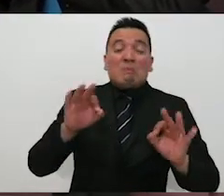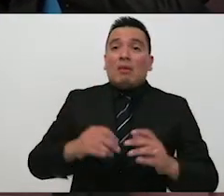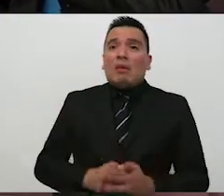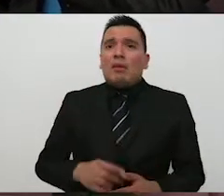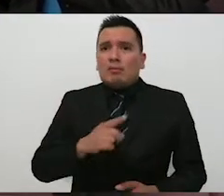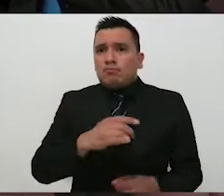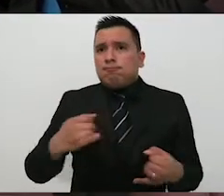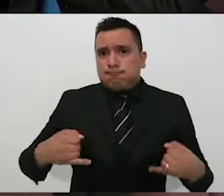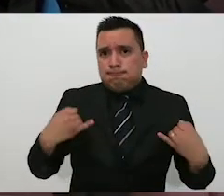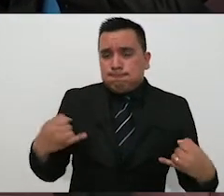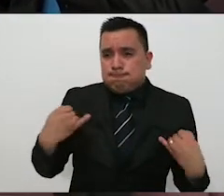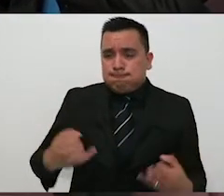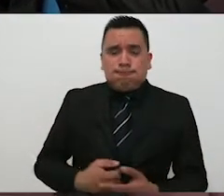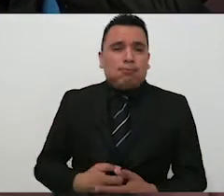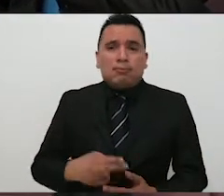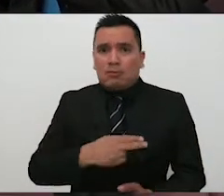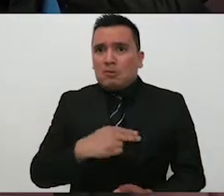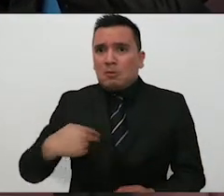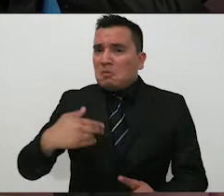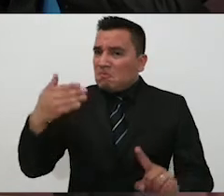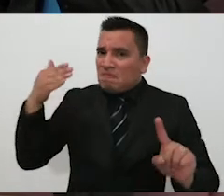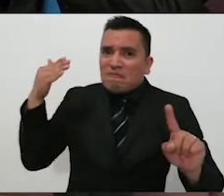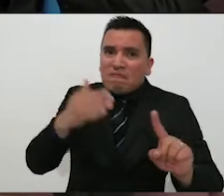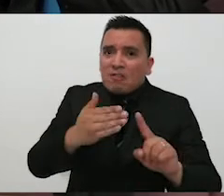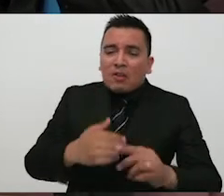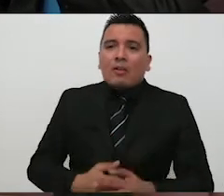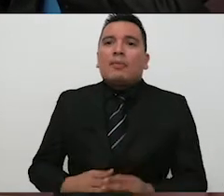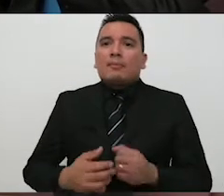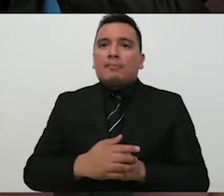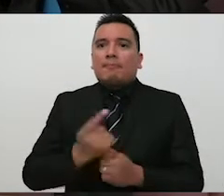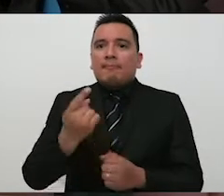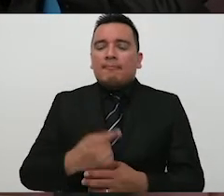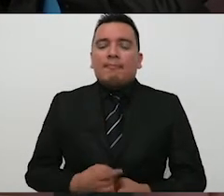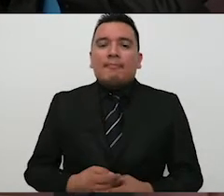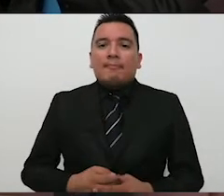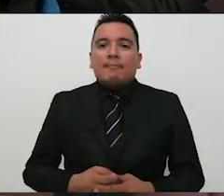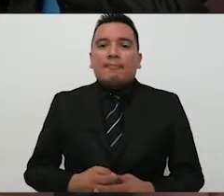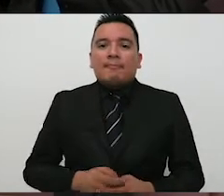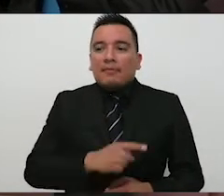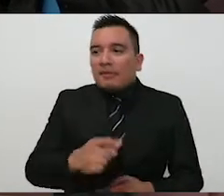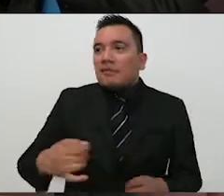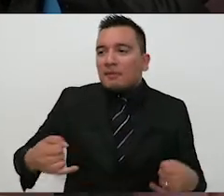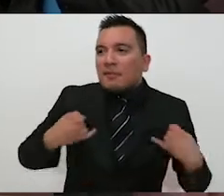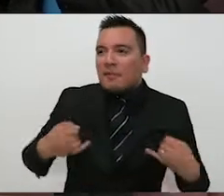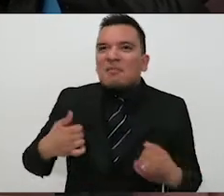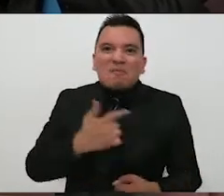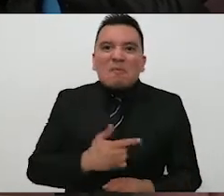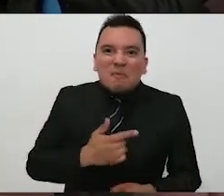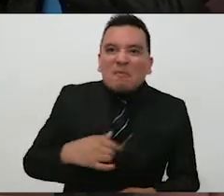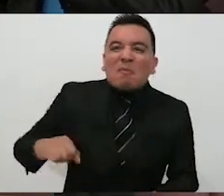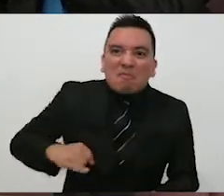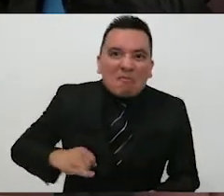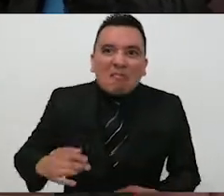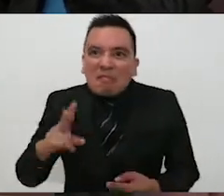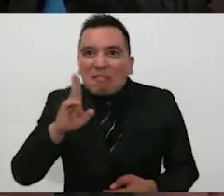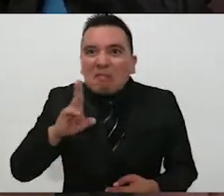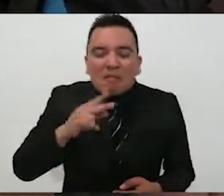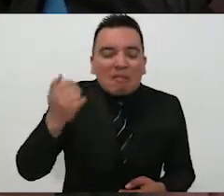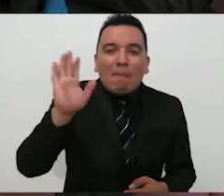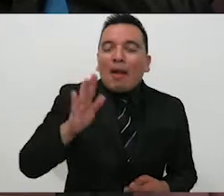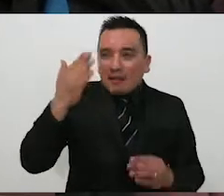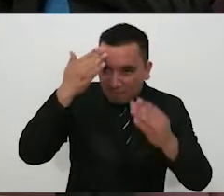precisamente para esto sí encontramos un campo más, una mente más abierta a estas